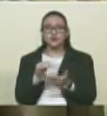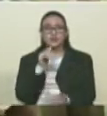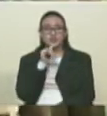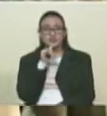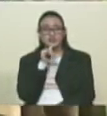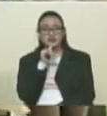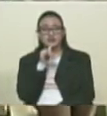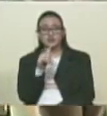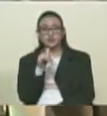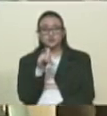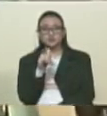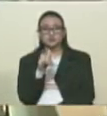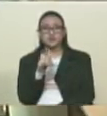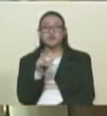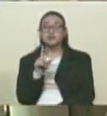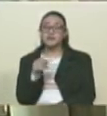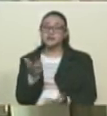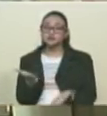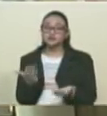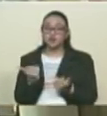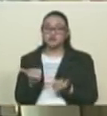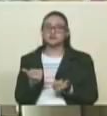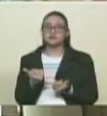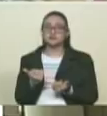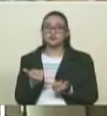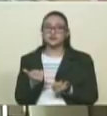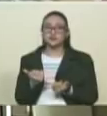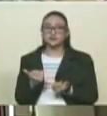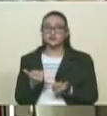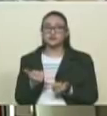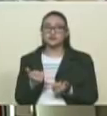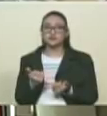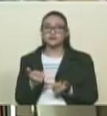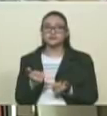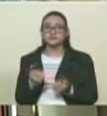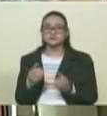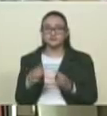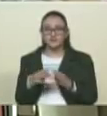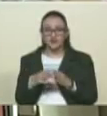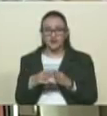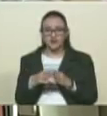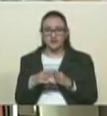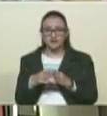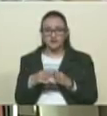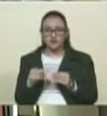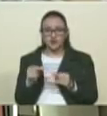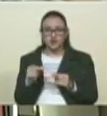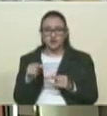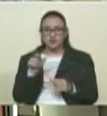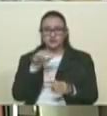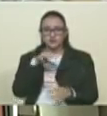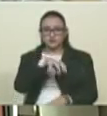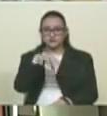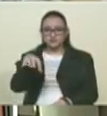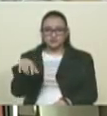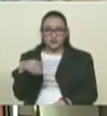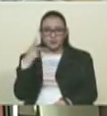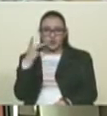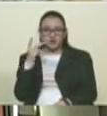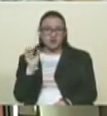y una solicitud hacia aquellos factores políticos o sociales